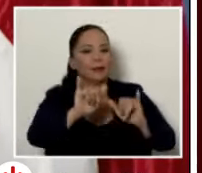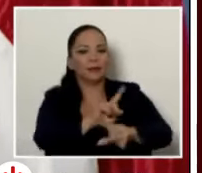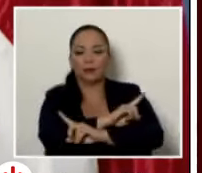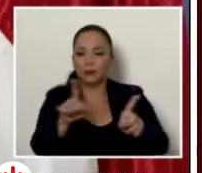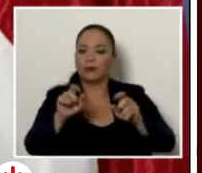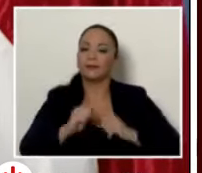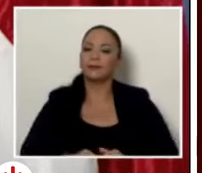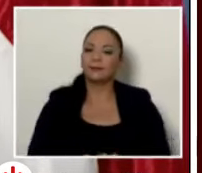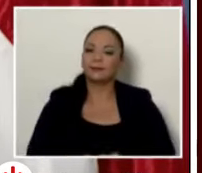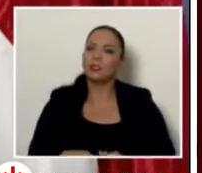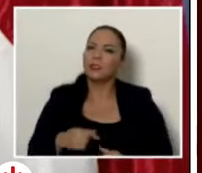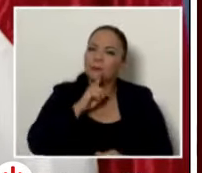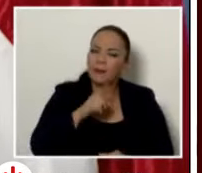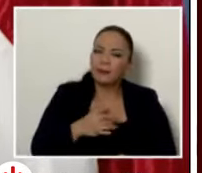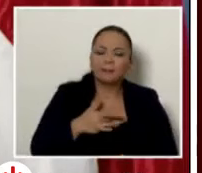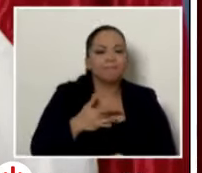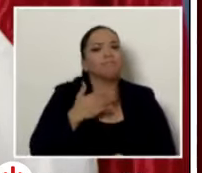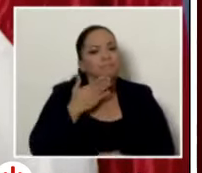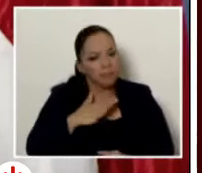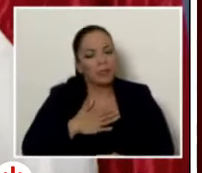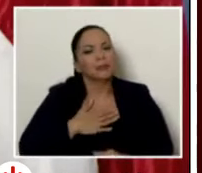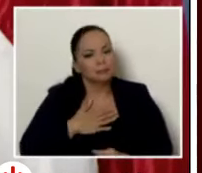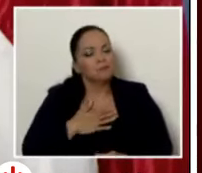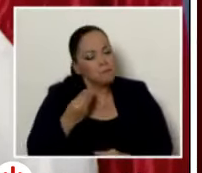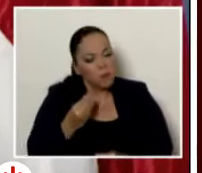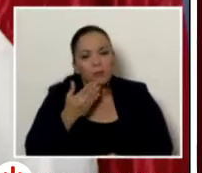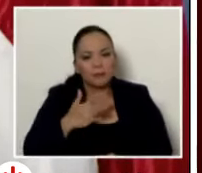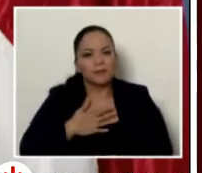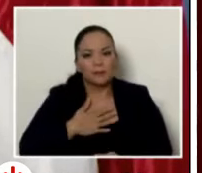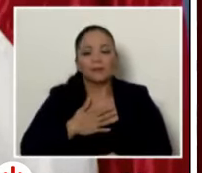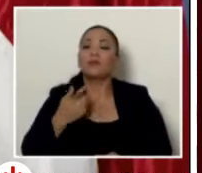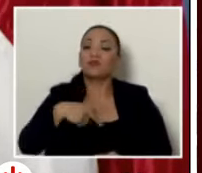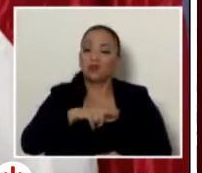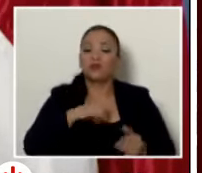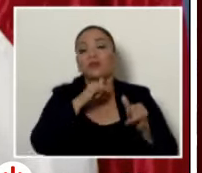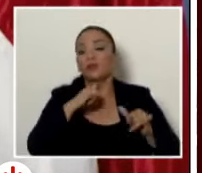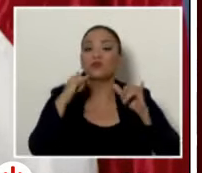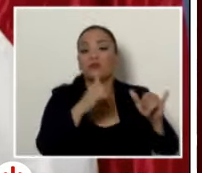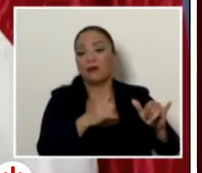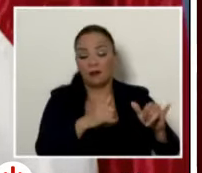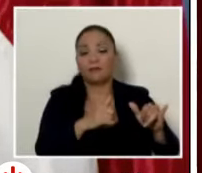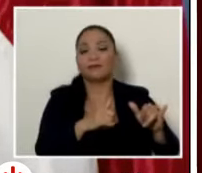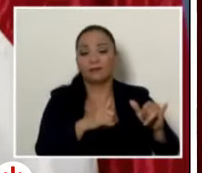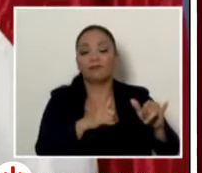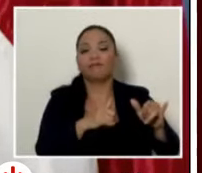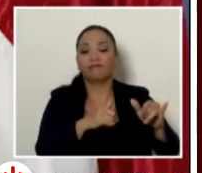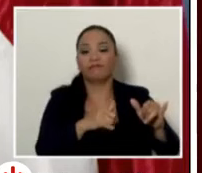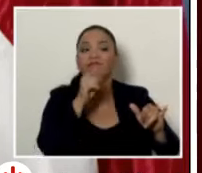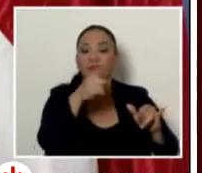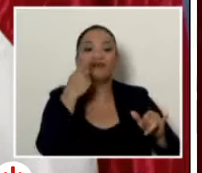profunda indignación, porque esa es la palabra, tuvimos que denunciar ante la